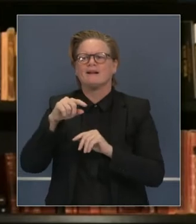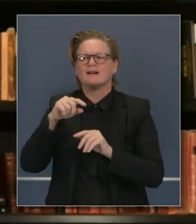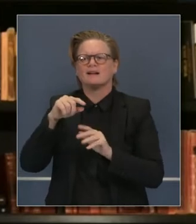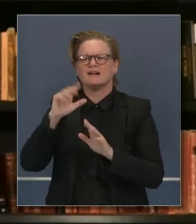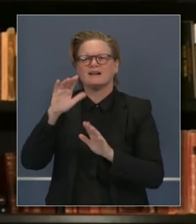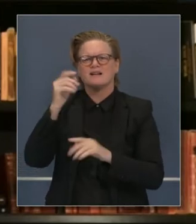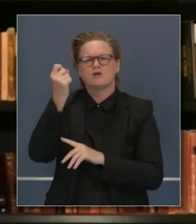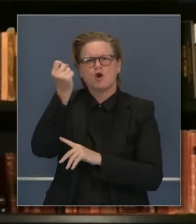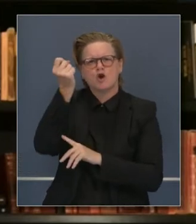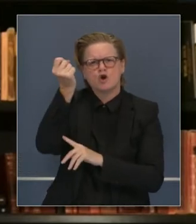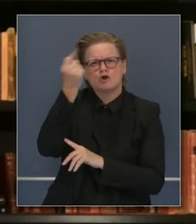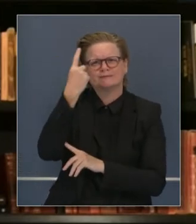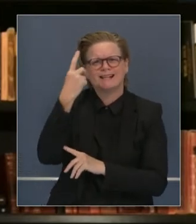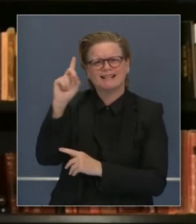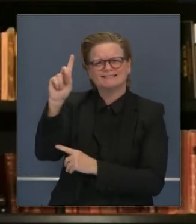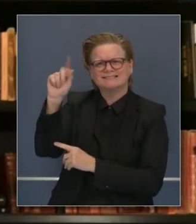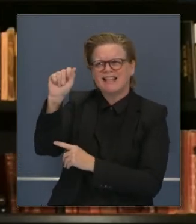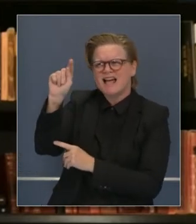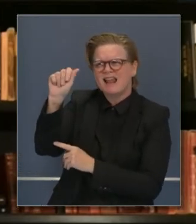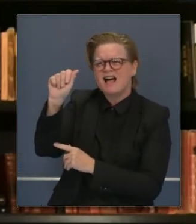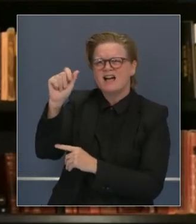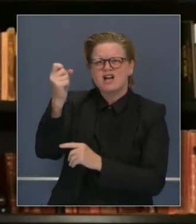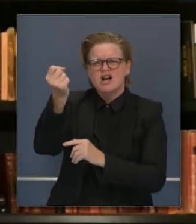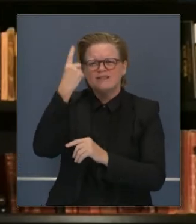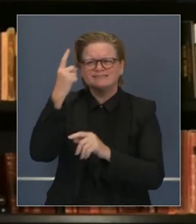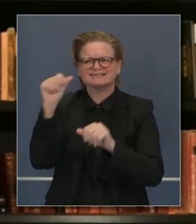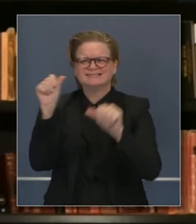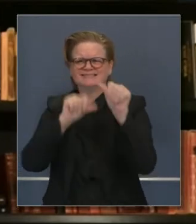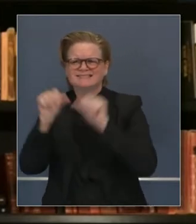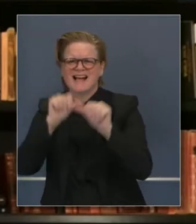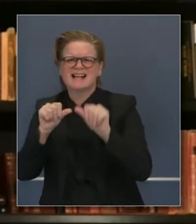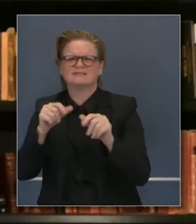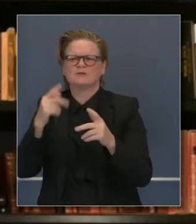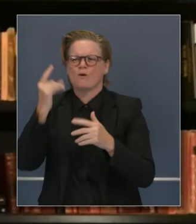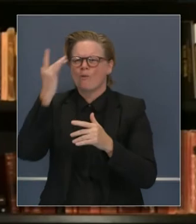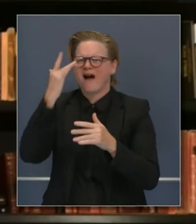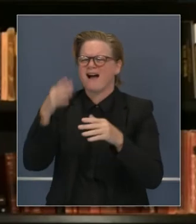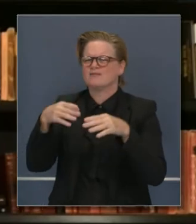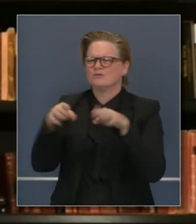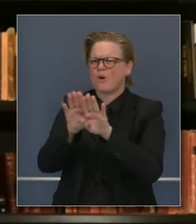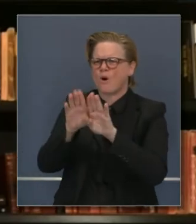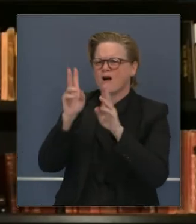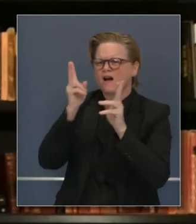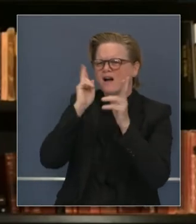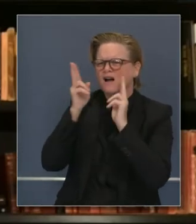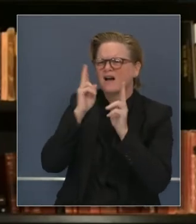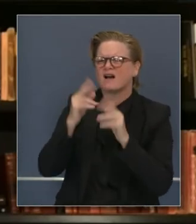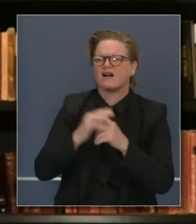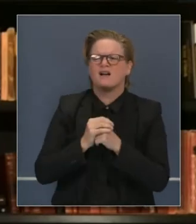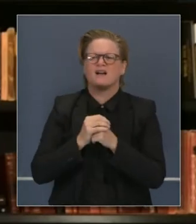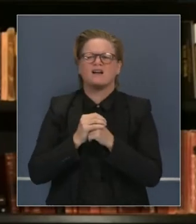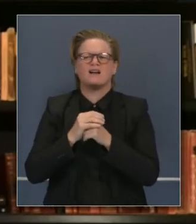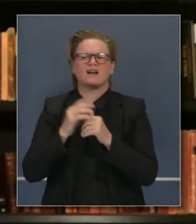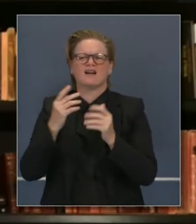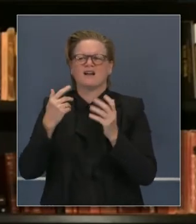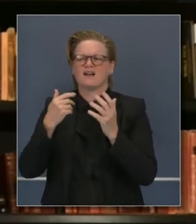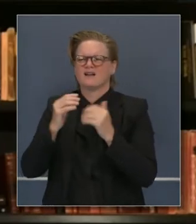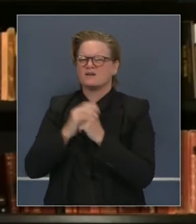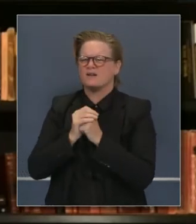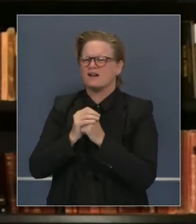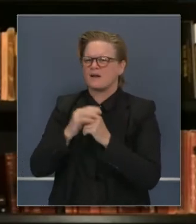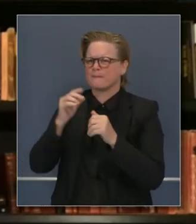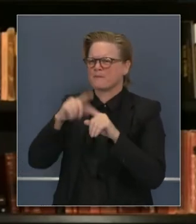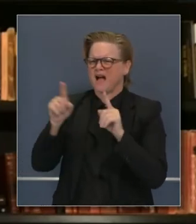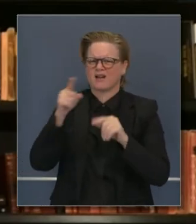ciencia de por qué cerrar el salón de belleza de mi barrio que tiene procedimientos preciosos, pero